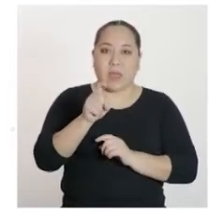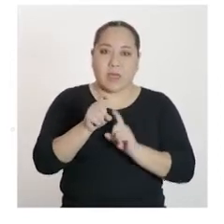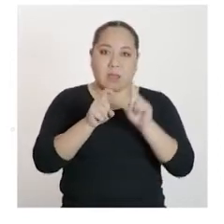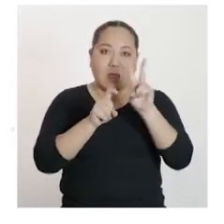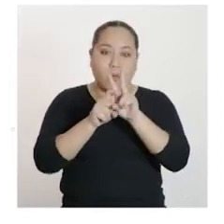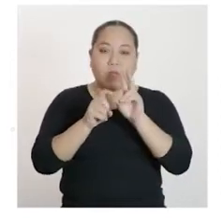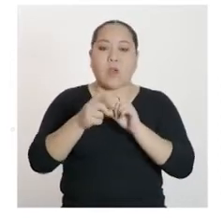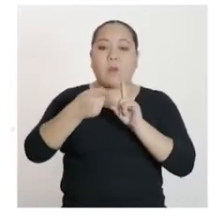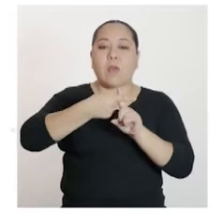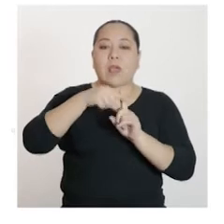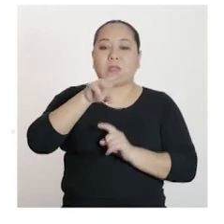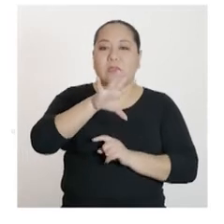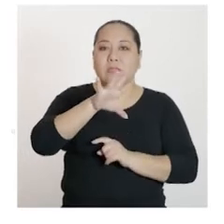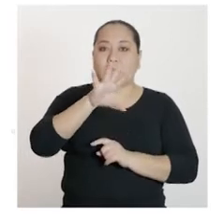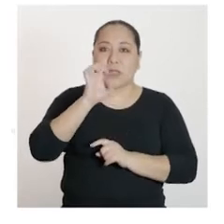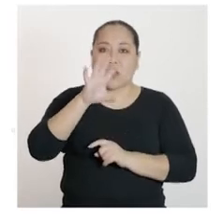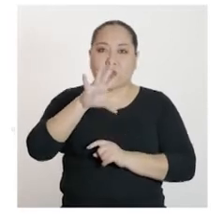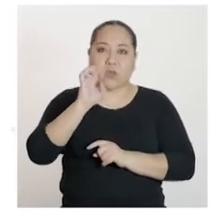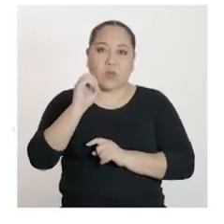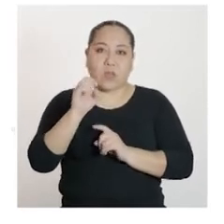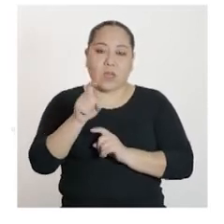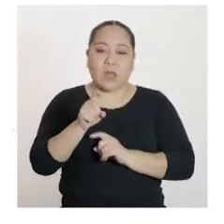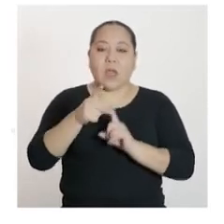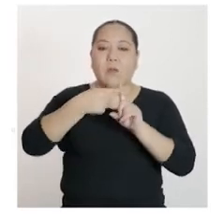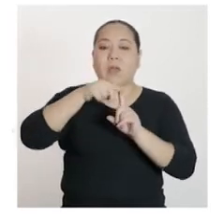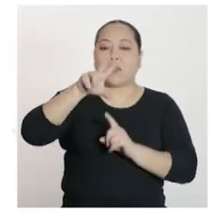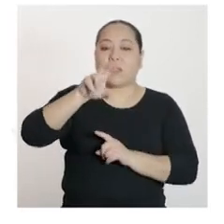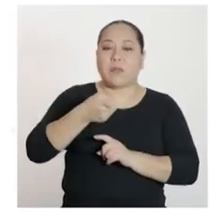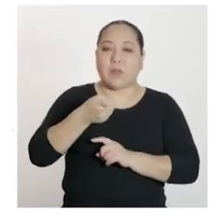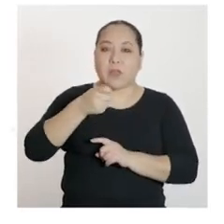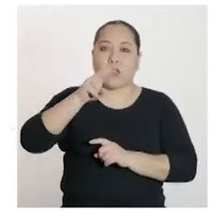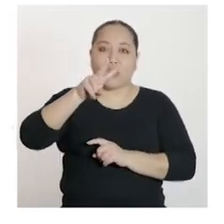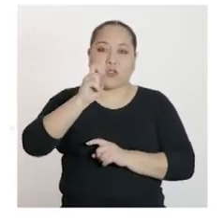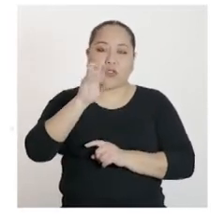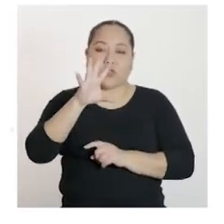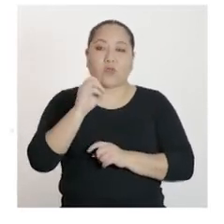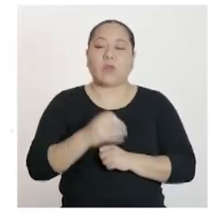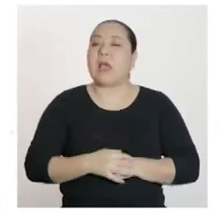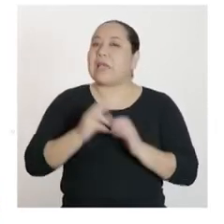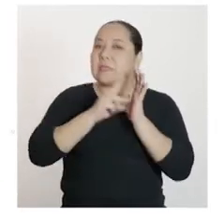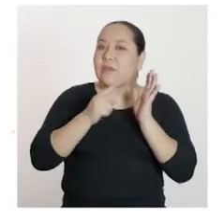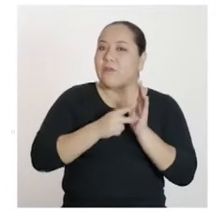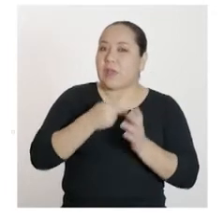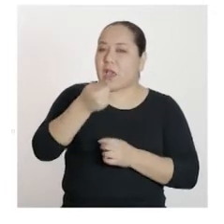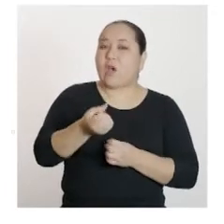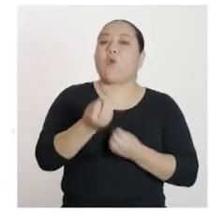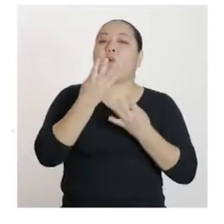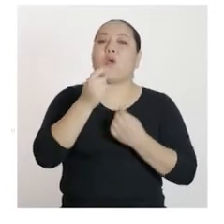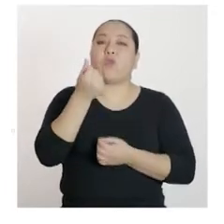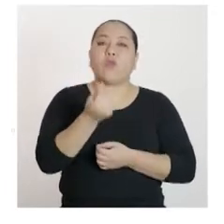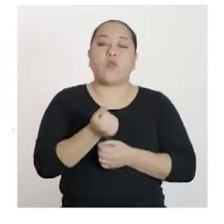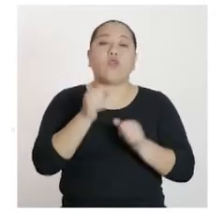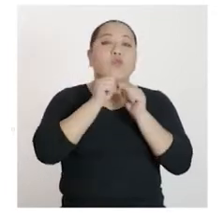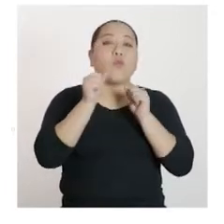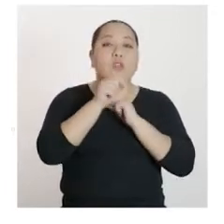cuadrado más 550 x más 3,250. Es decir, el ingreso depende del valor de x,